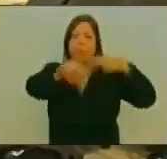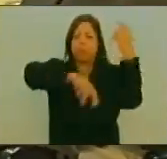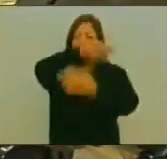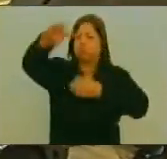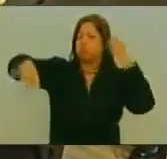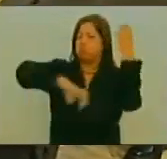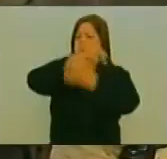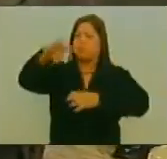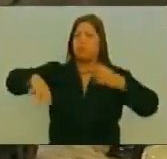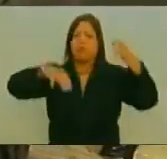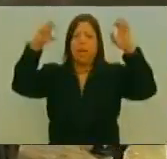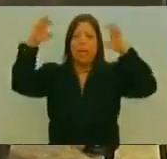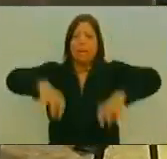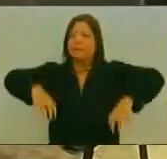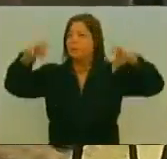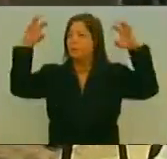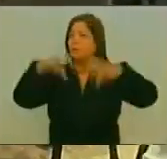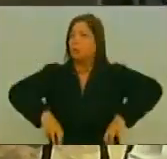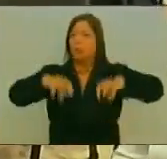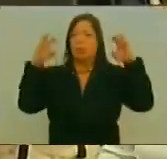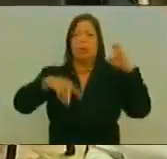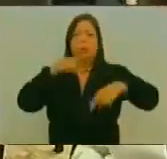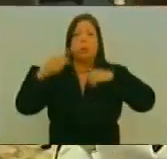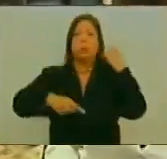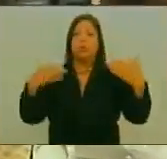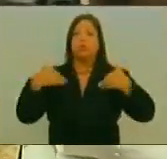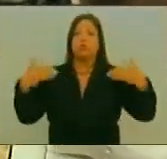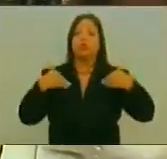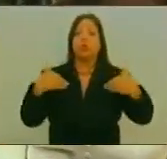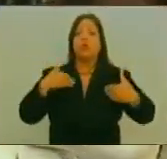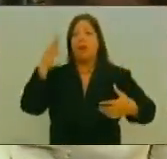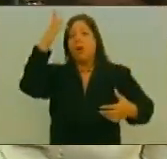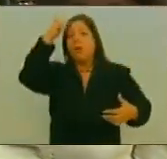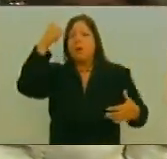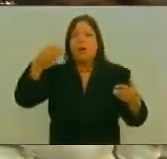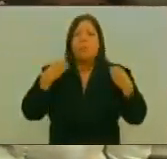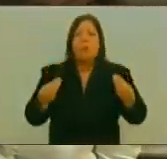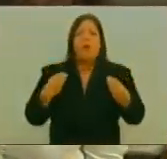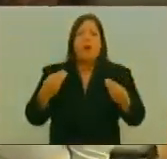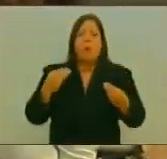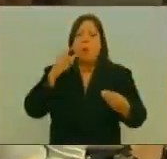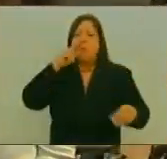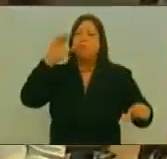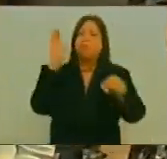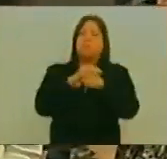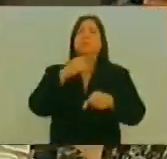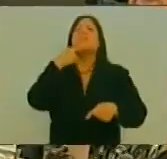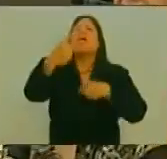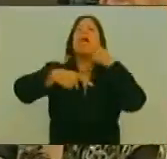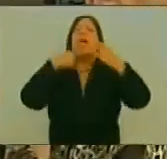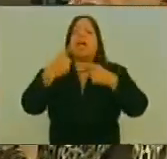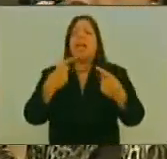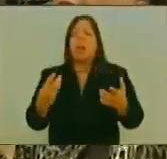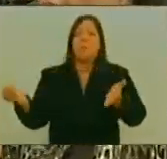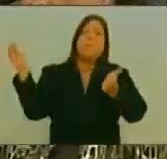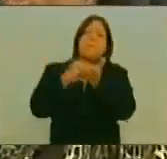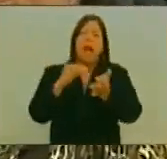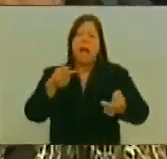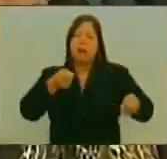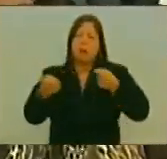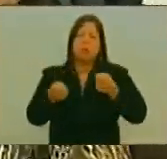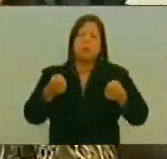Enteros Y diezmando Poblaciones Enteras Ese bocón Va a decirnos A nosotros Más Sanciones Para Venezuela